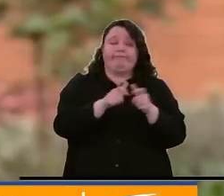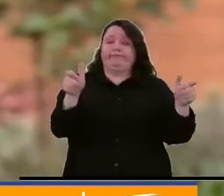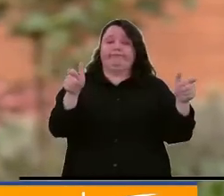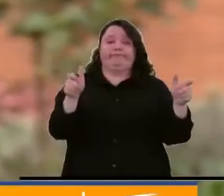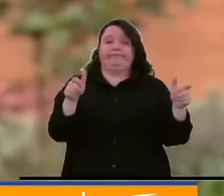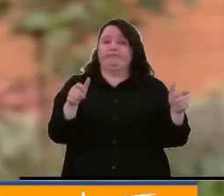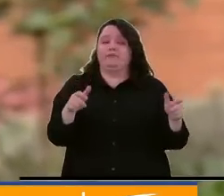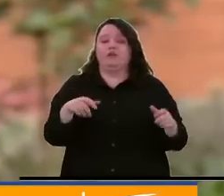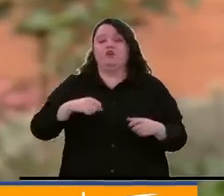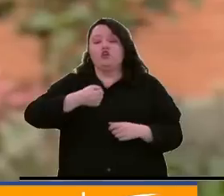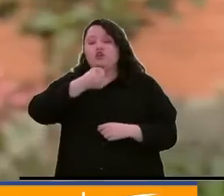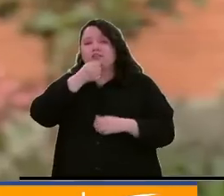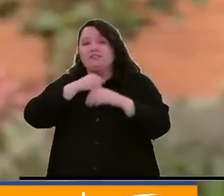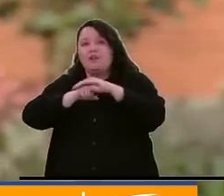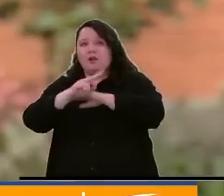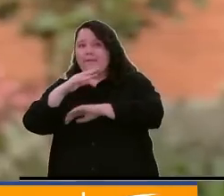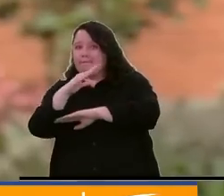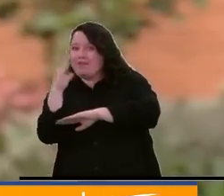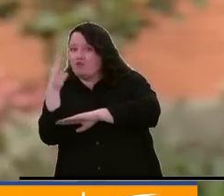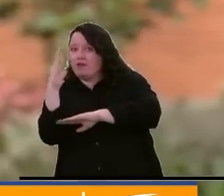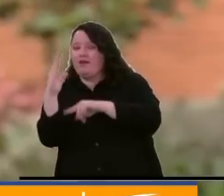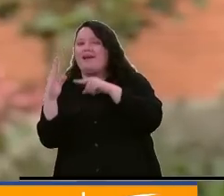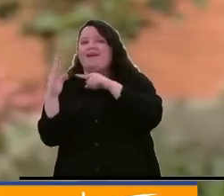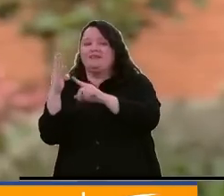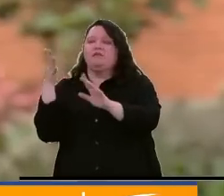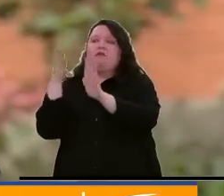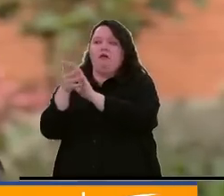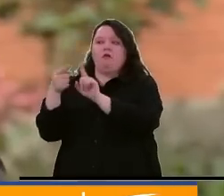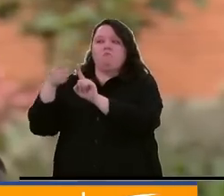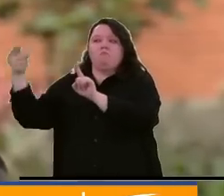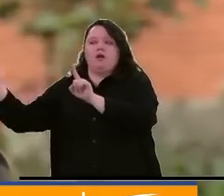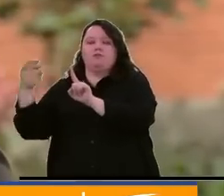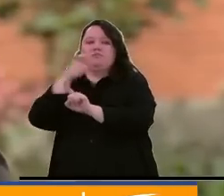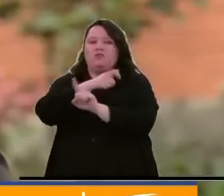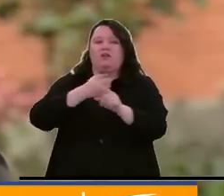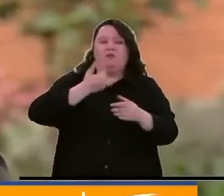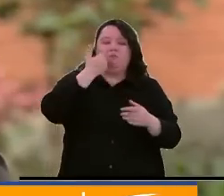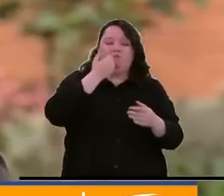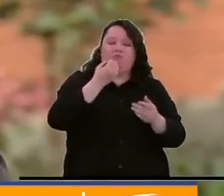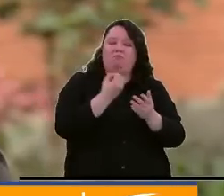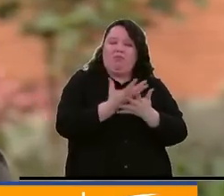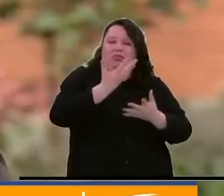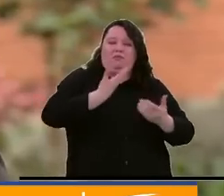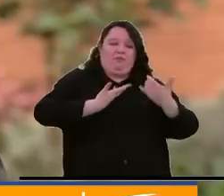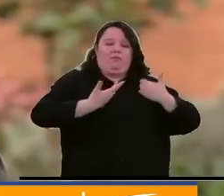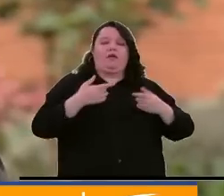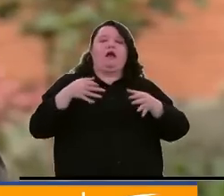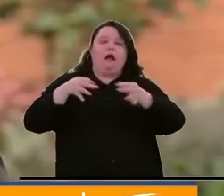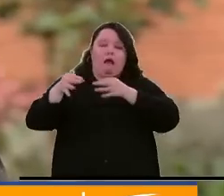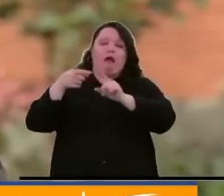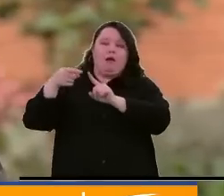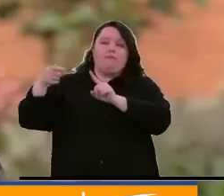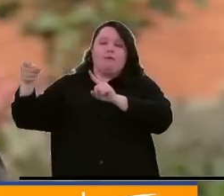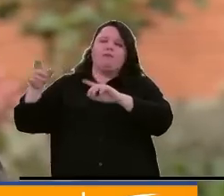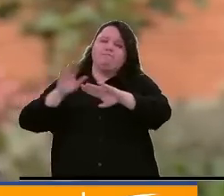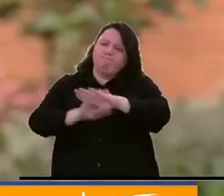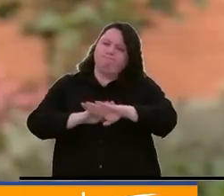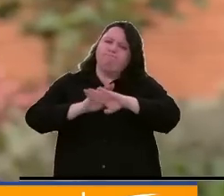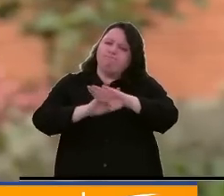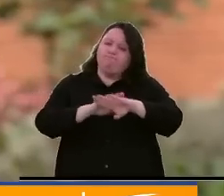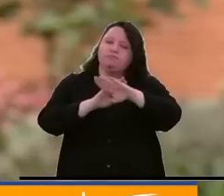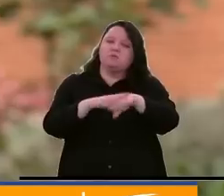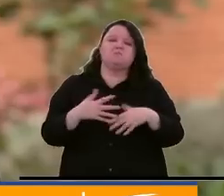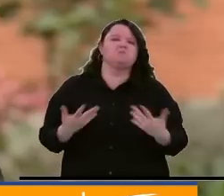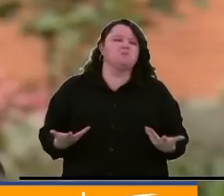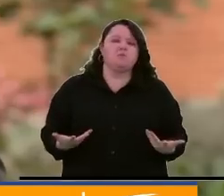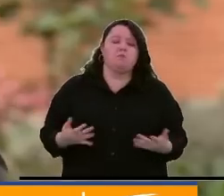en Noticias Caracol del Mediodía vamos a estar desarrollando lo que pasó con los quemados con pólvora en el país y seguir haciendo ese llamado para el